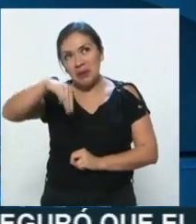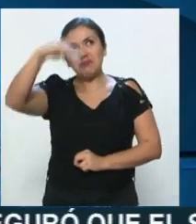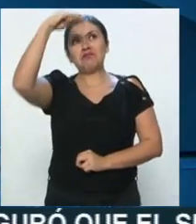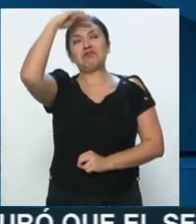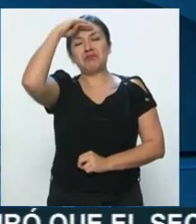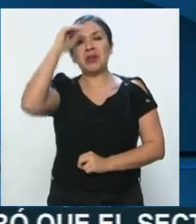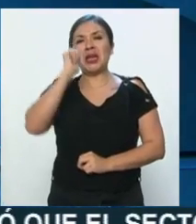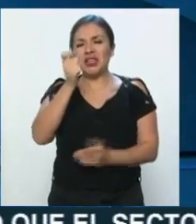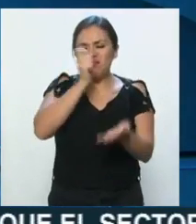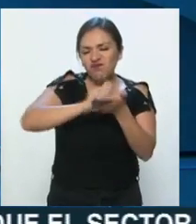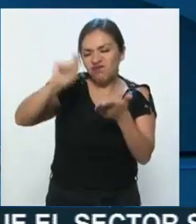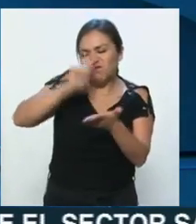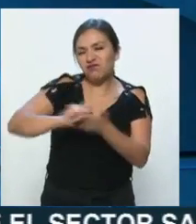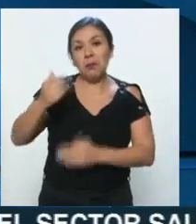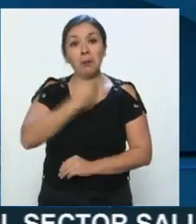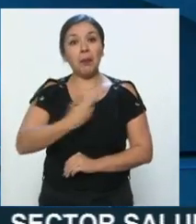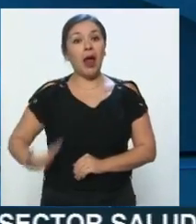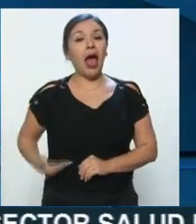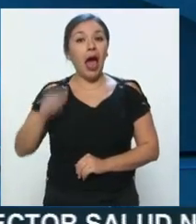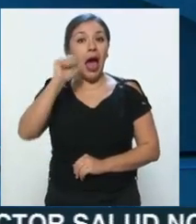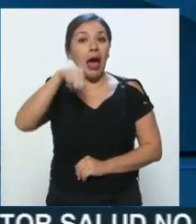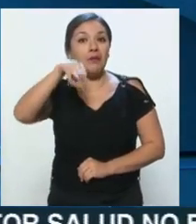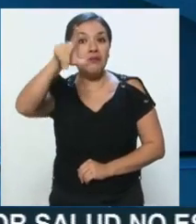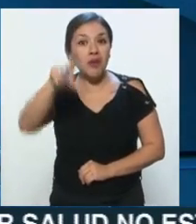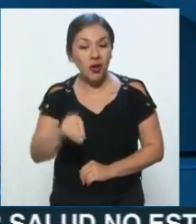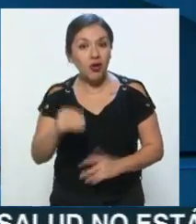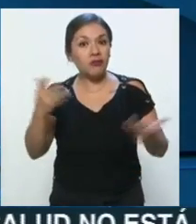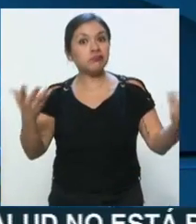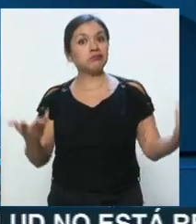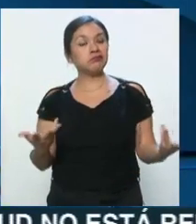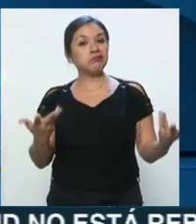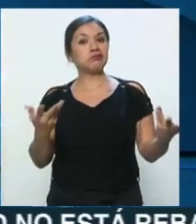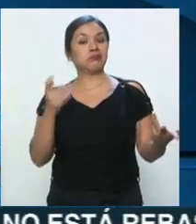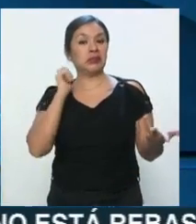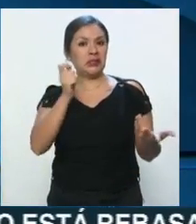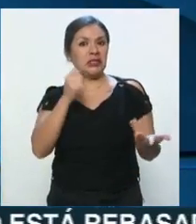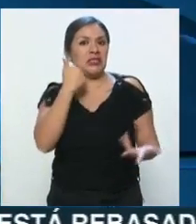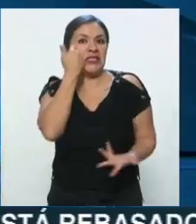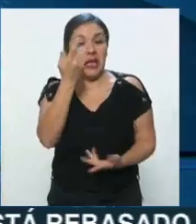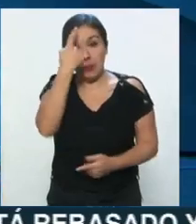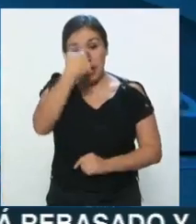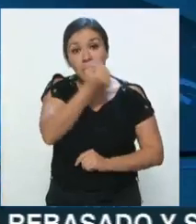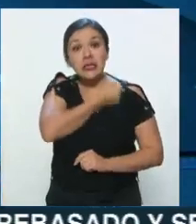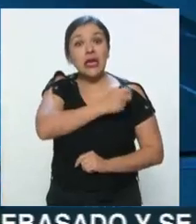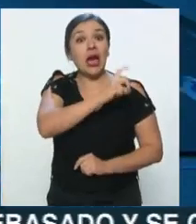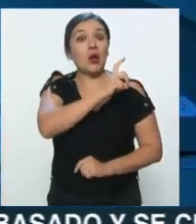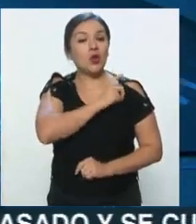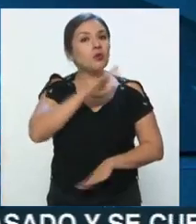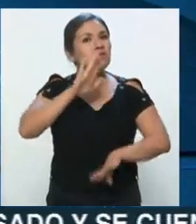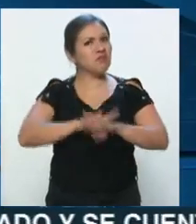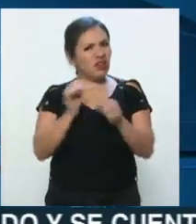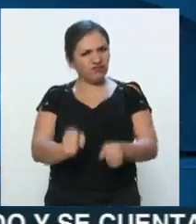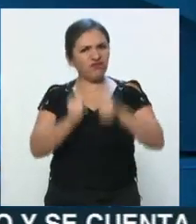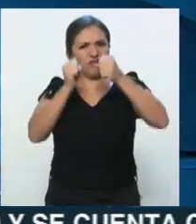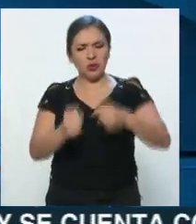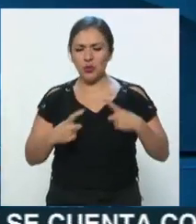escribió, lo que redactó el presidente López Obrador. Víctor, pues se busca que la salud esté garantizada para todas las personas,